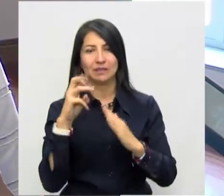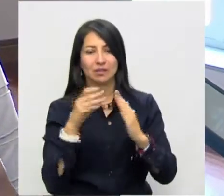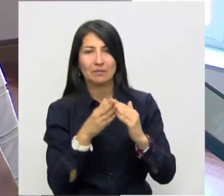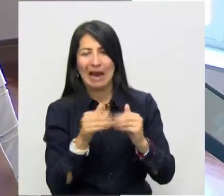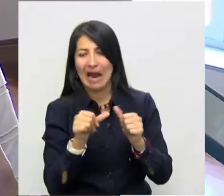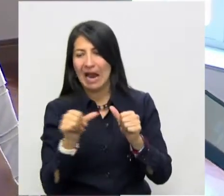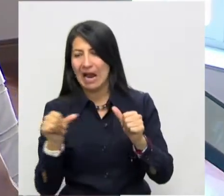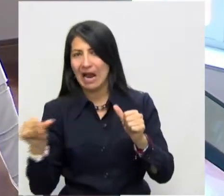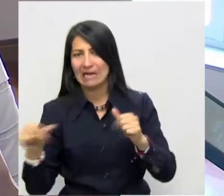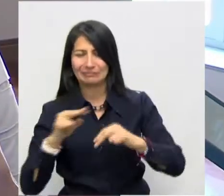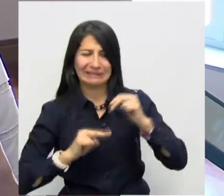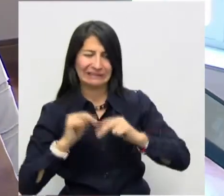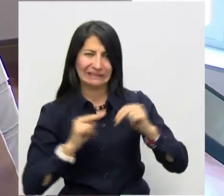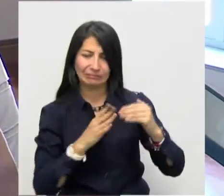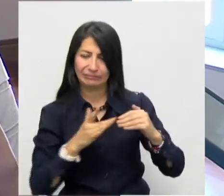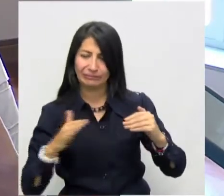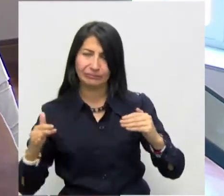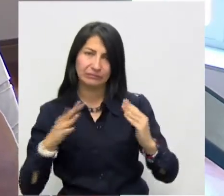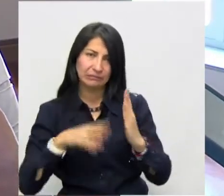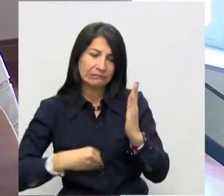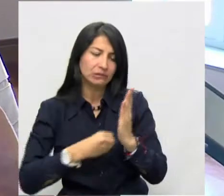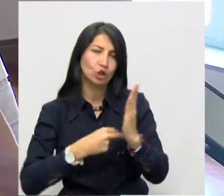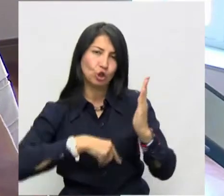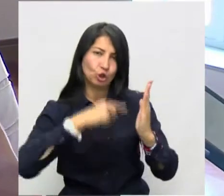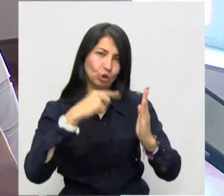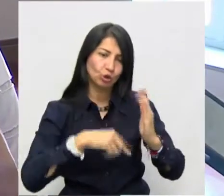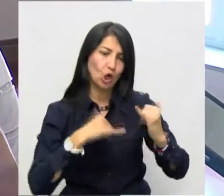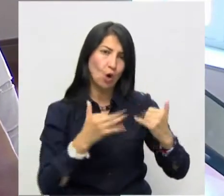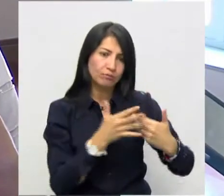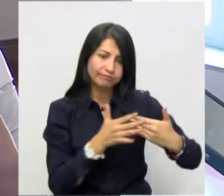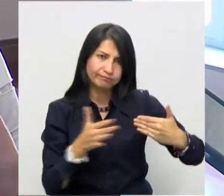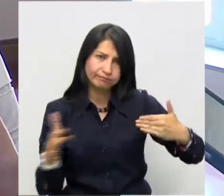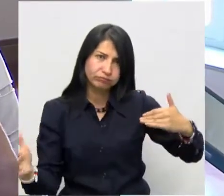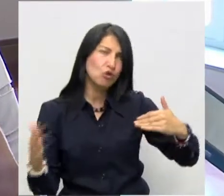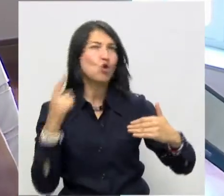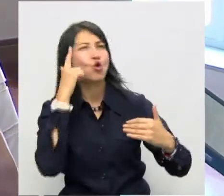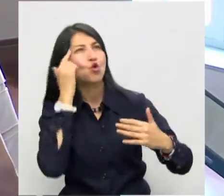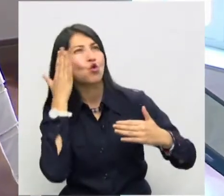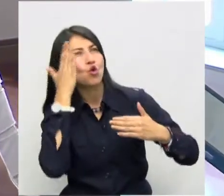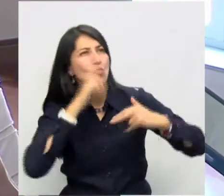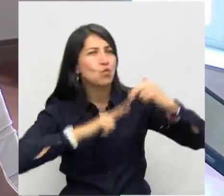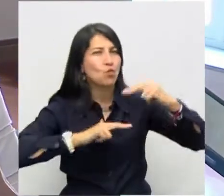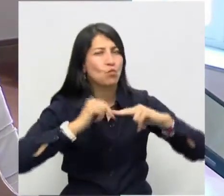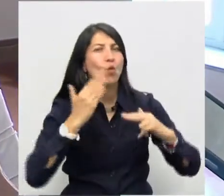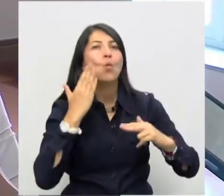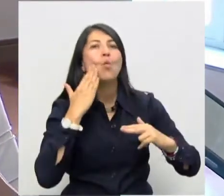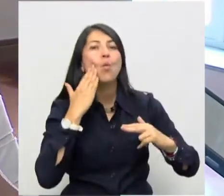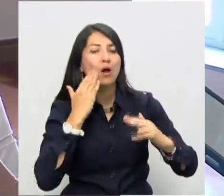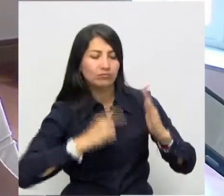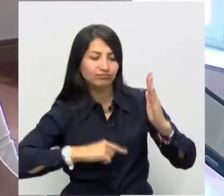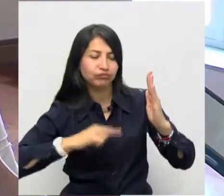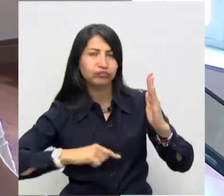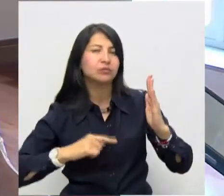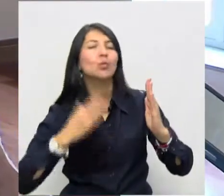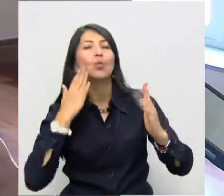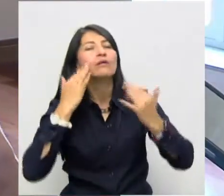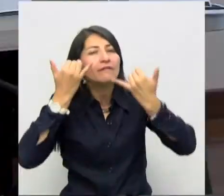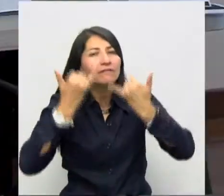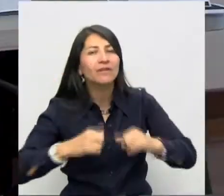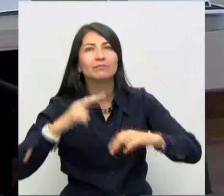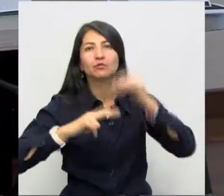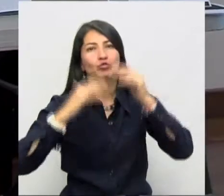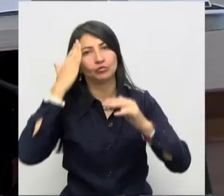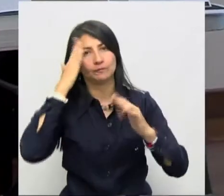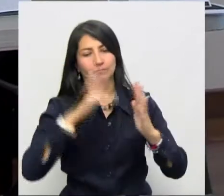y la idea es que allí, pues, se defina en este tiempo, se pueda definir esa proyección real de cuándo finalizaría la obra.